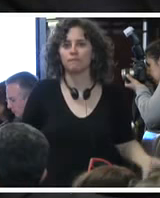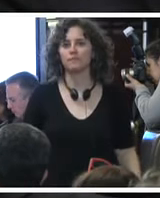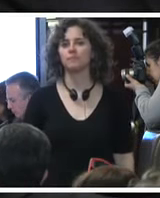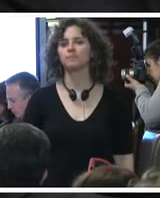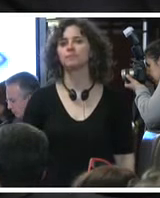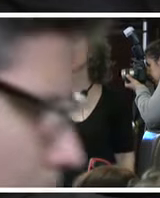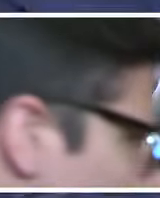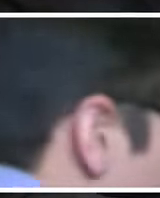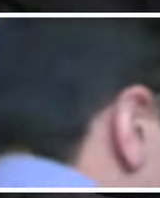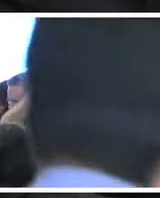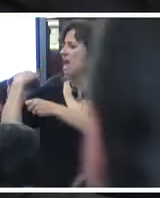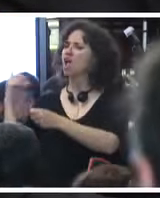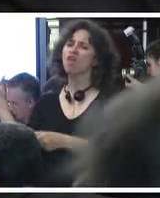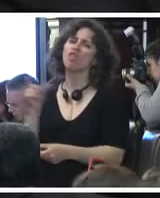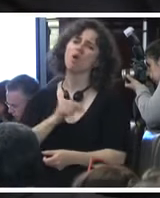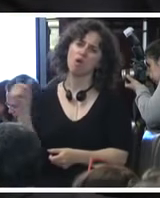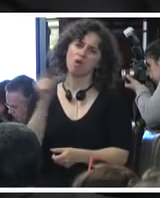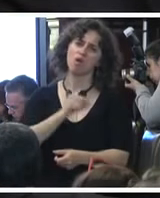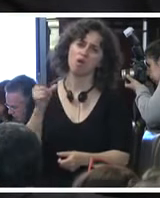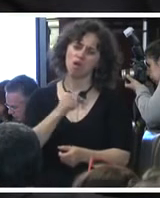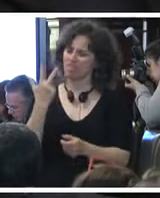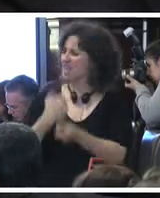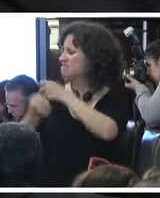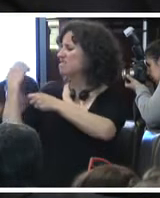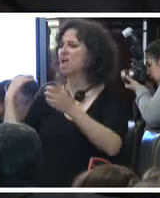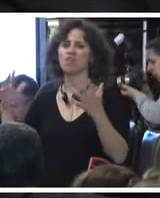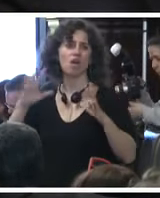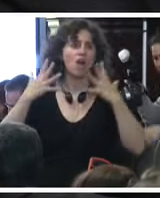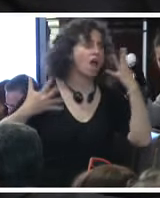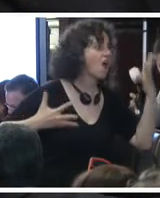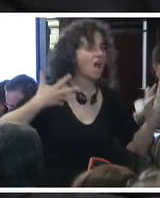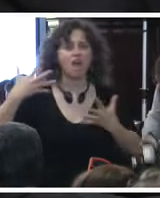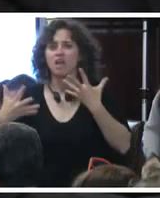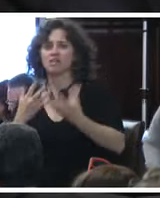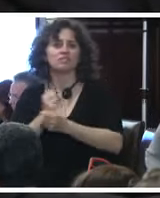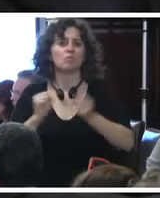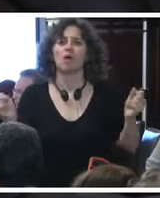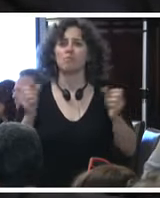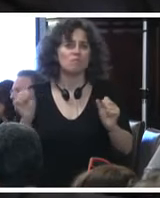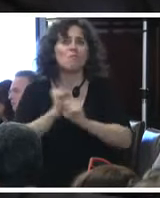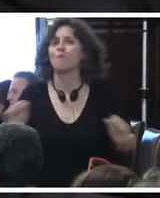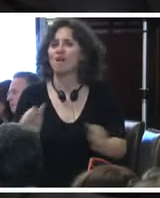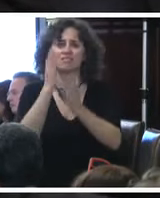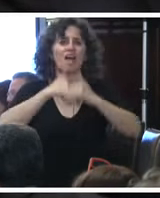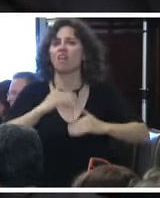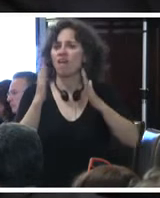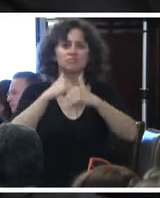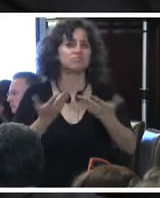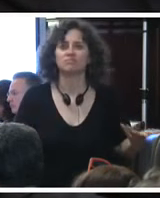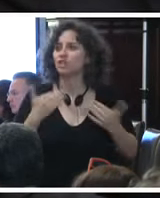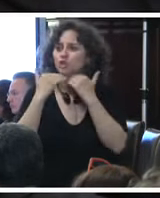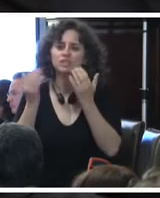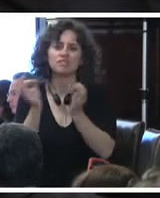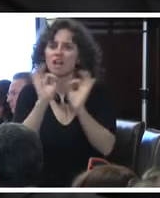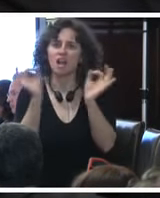Tres años de dolor, tres años de desesperación, de impotencia, de no saber